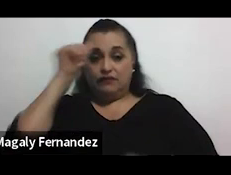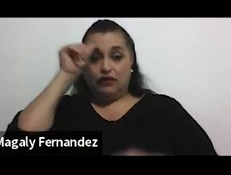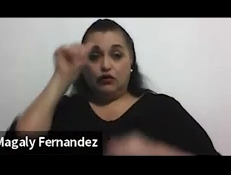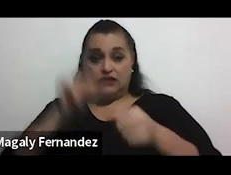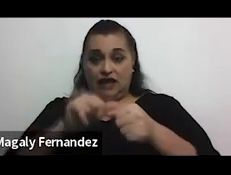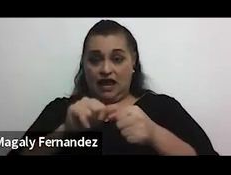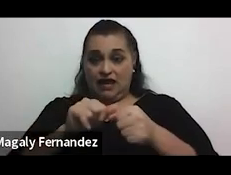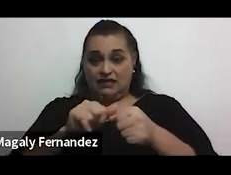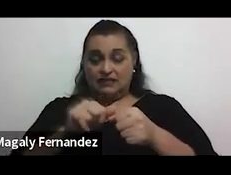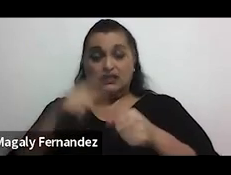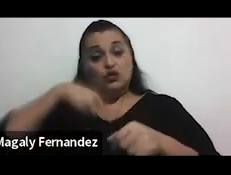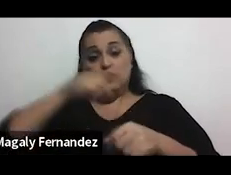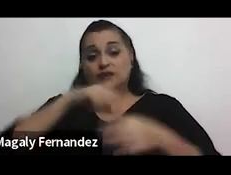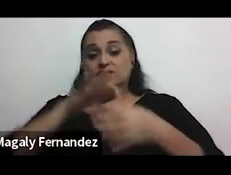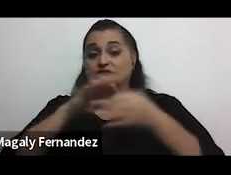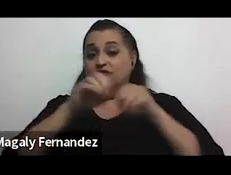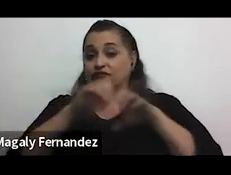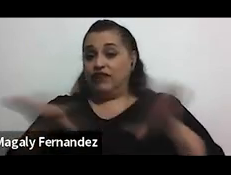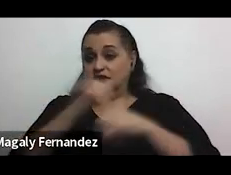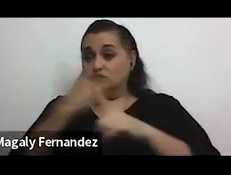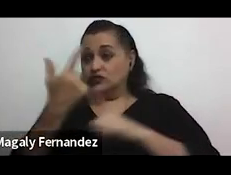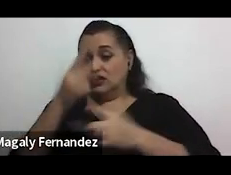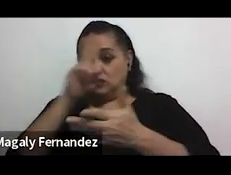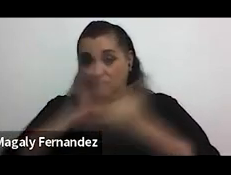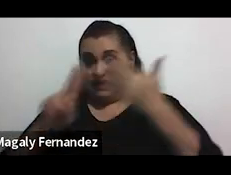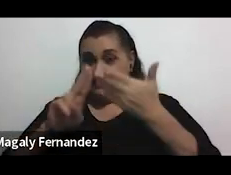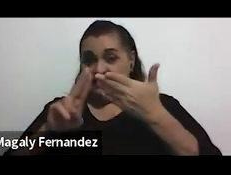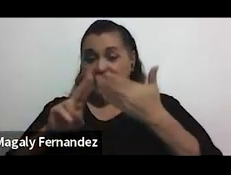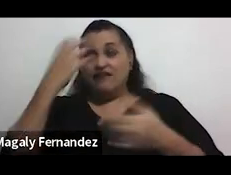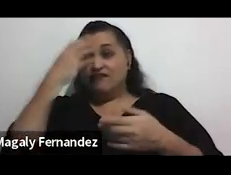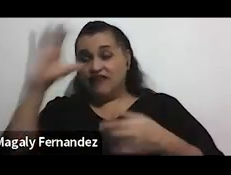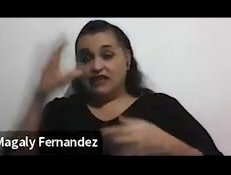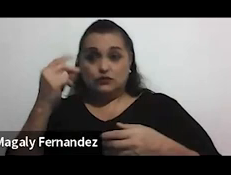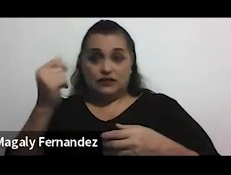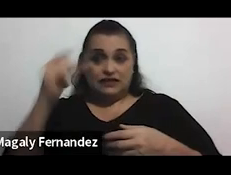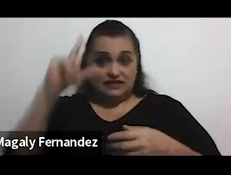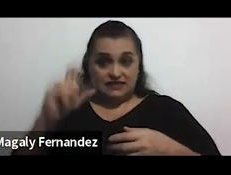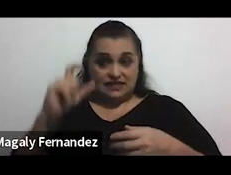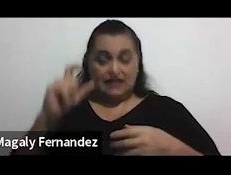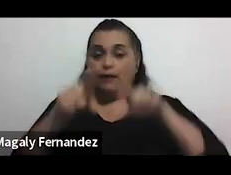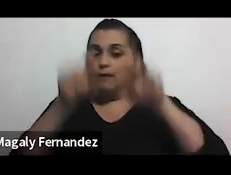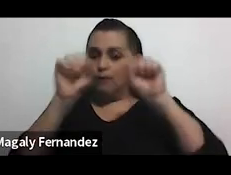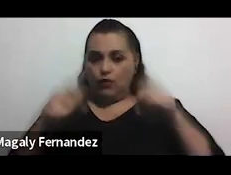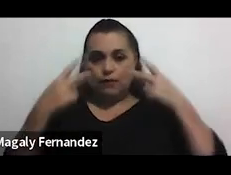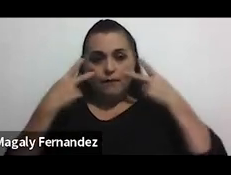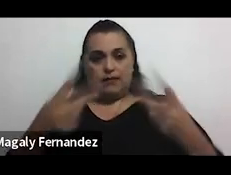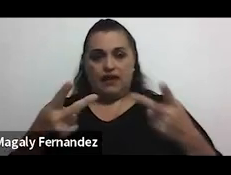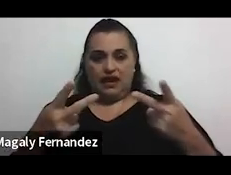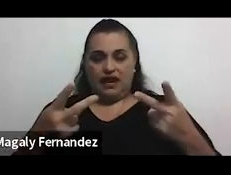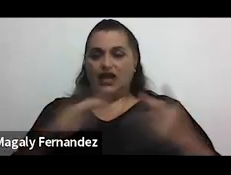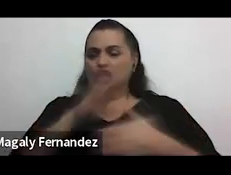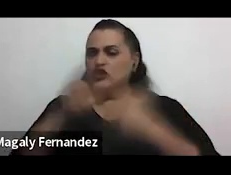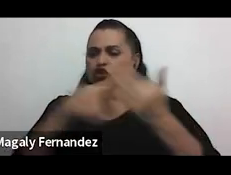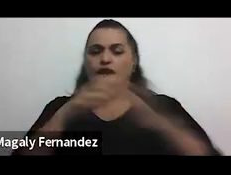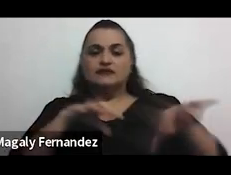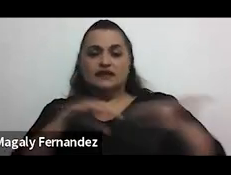seguirnos en nuestras redes sociales de la universidad tanto en el Facebook como en el Instagram para que puedan ver pues todas las actividades